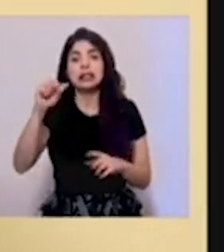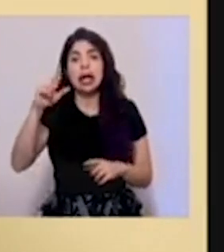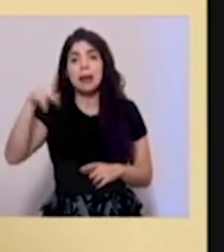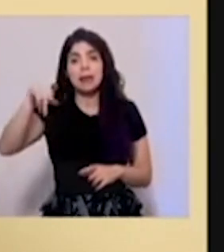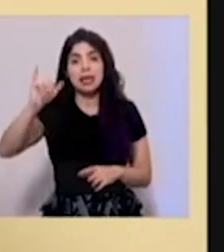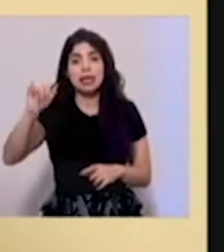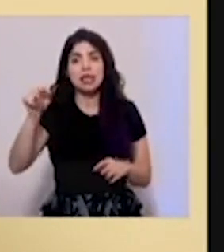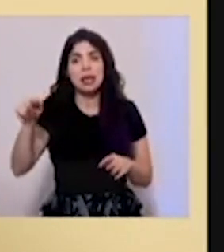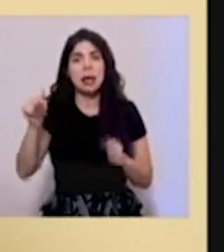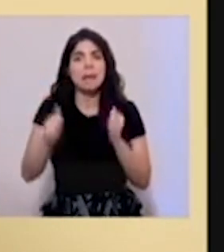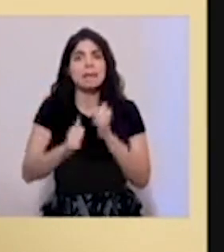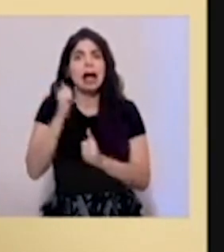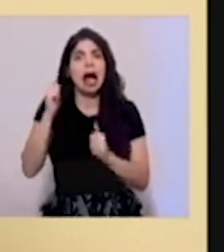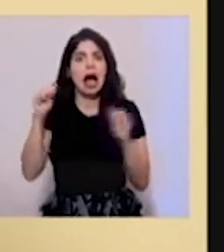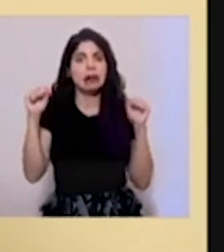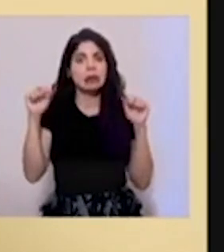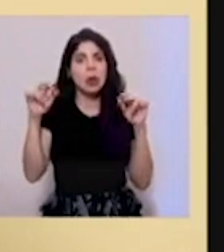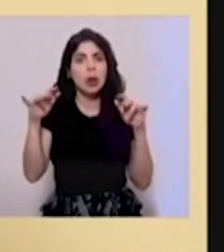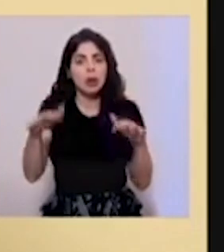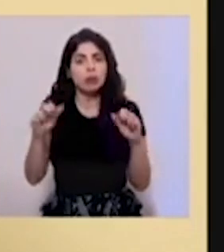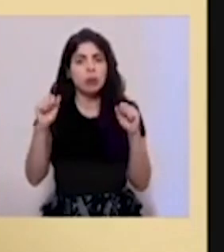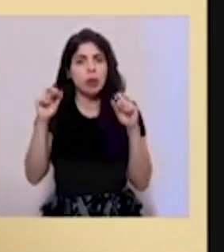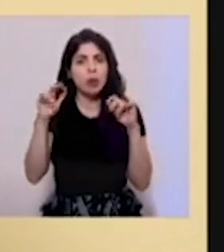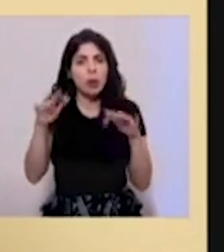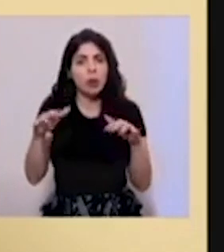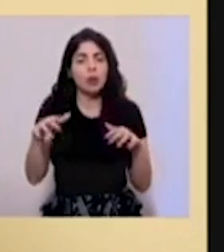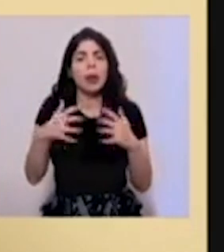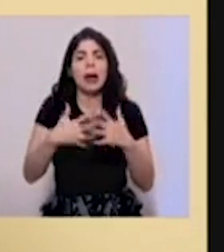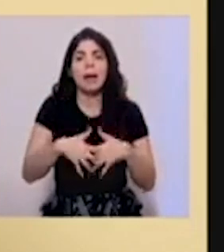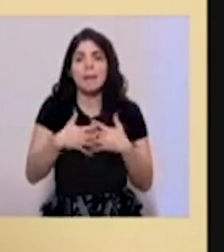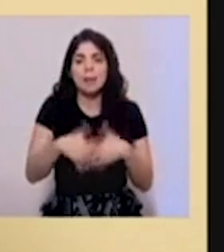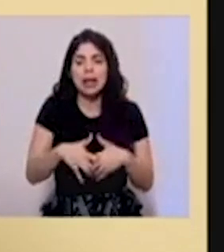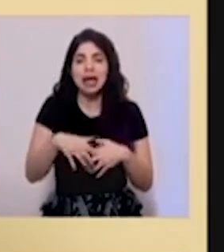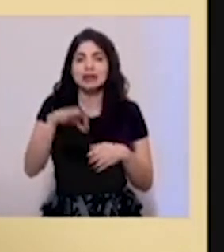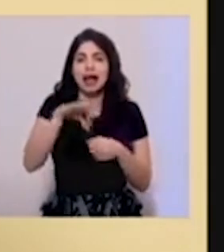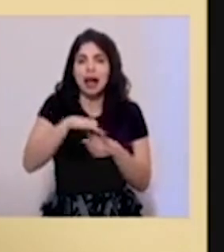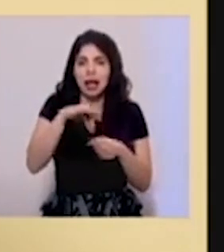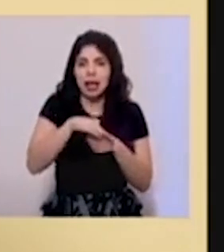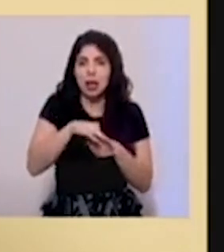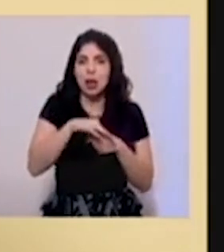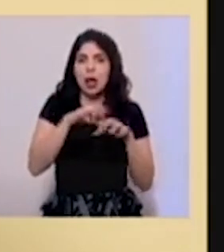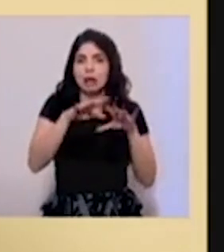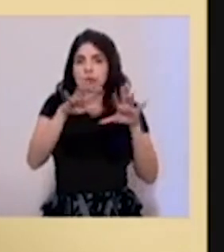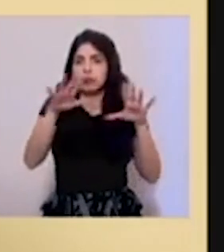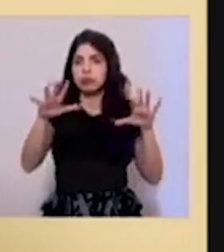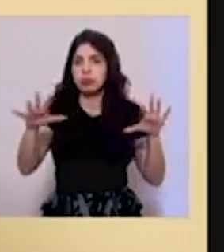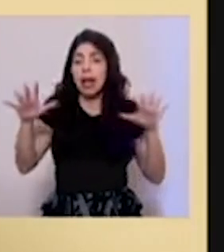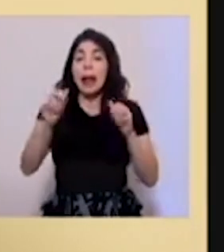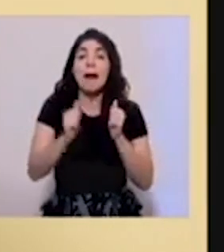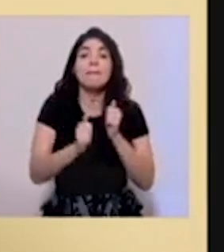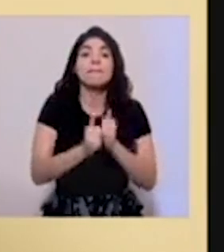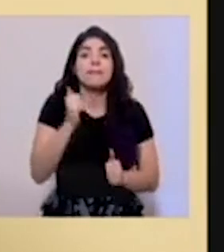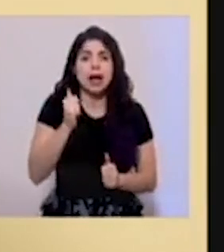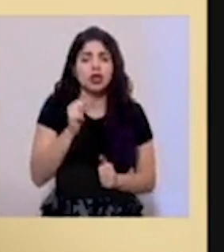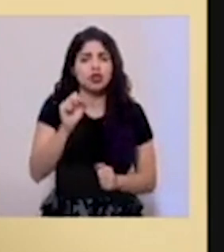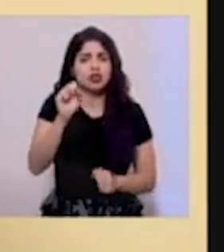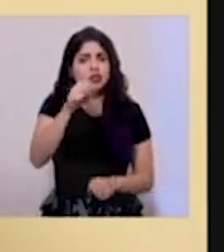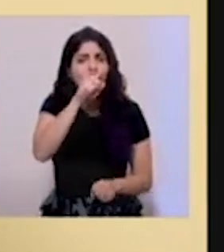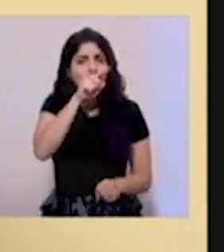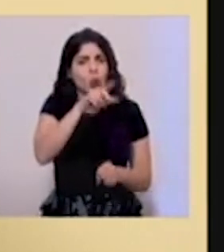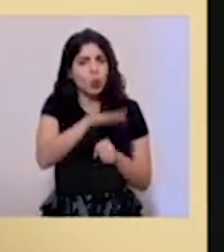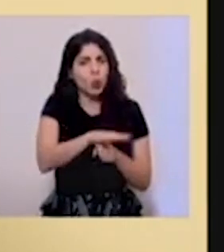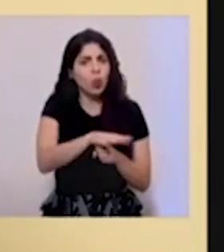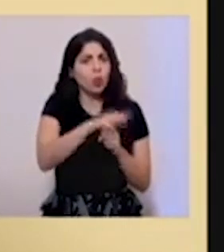había de flujo de migrantes. Por allí fue donde se abordaron todas estas empresas agrícolas del sector. La mayoría, hay que decirlo, cumplían bien con los